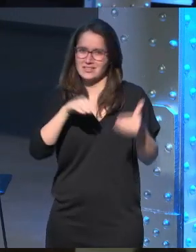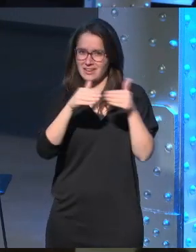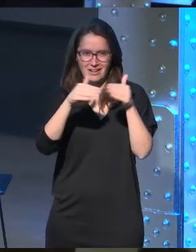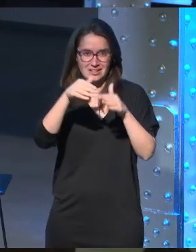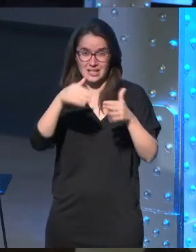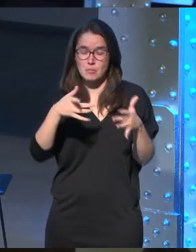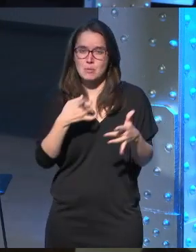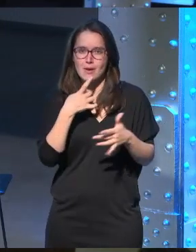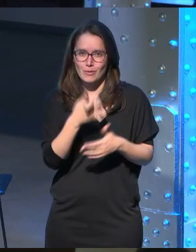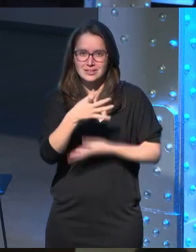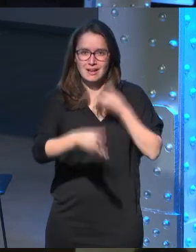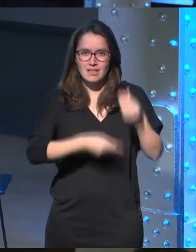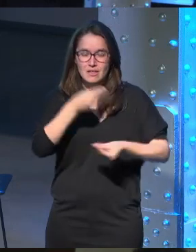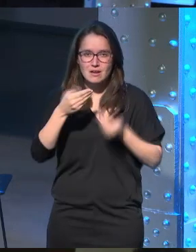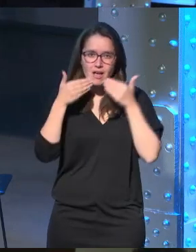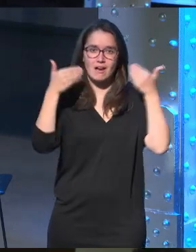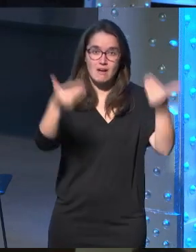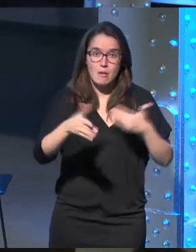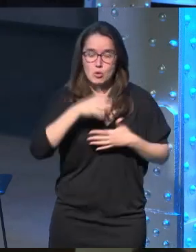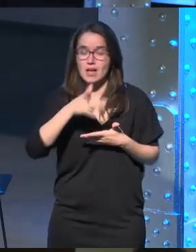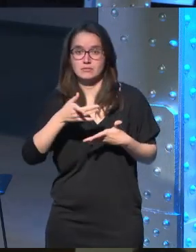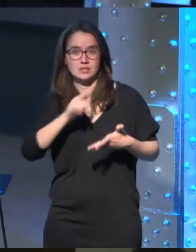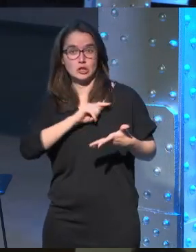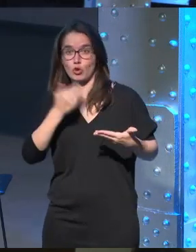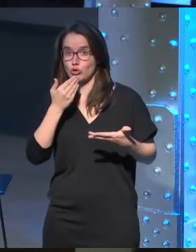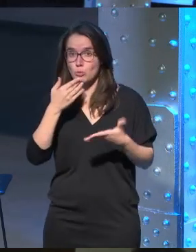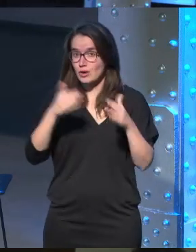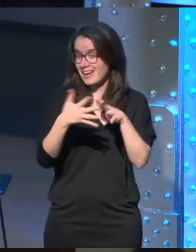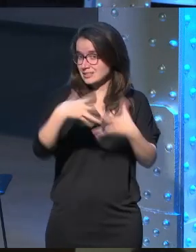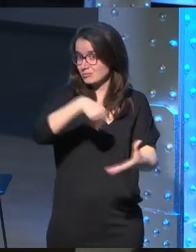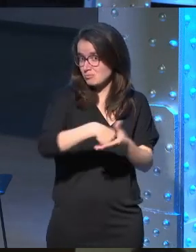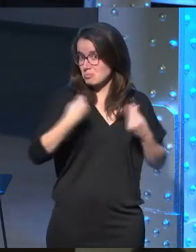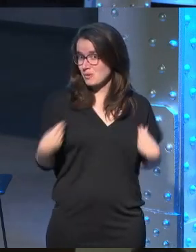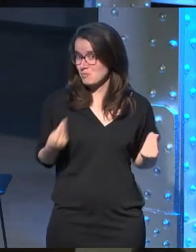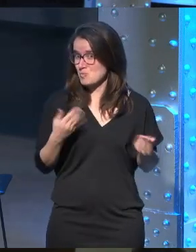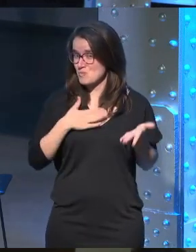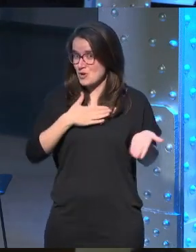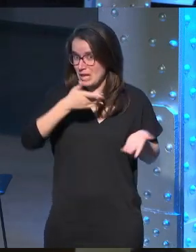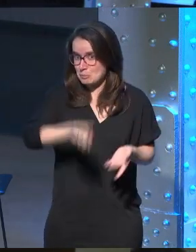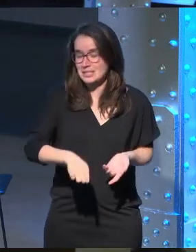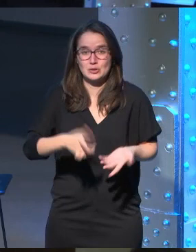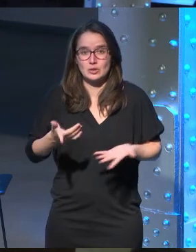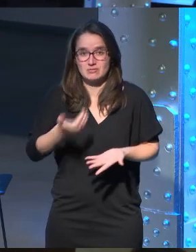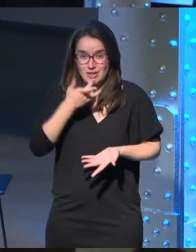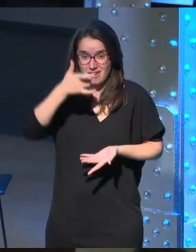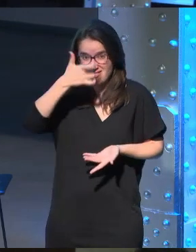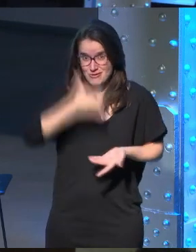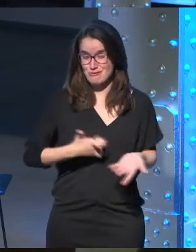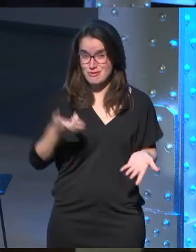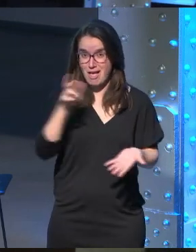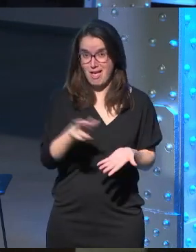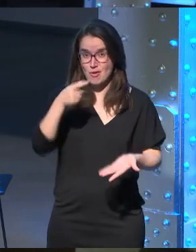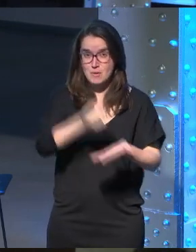a mí me cuesta hacer este ejercicio agradecer porque ya me siento como de la casa ya soy como de aquí y es como, si soy yo ya, ya